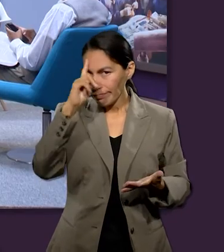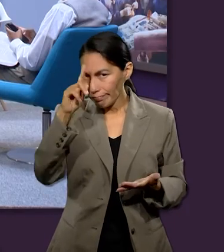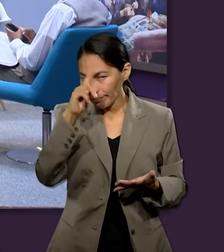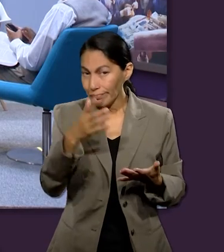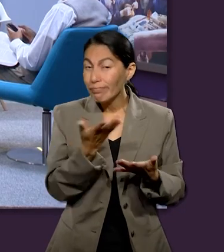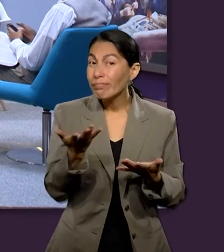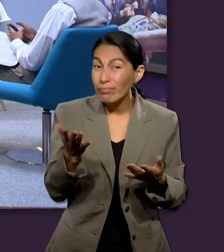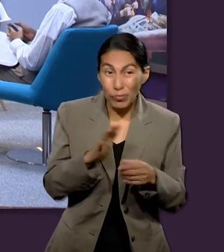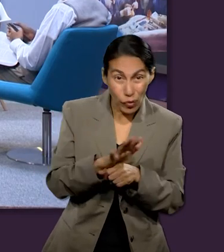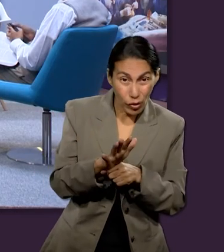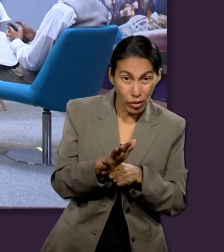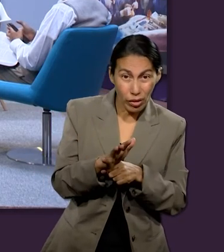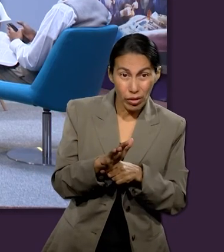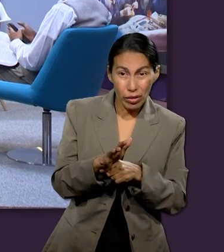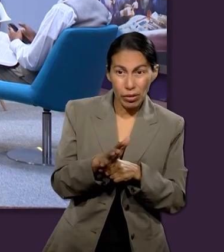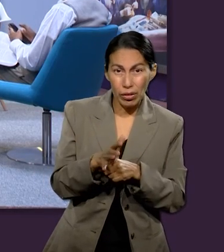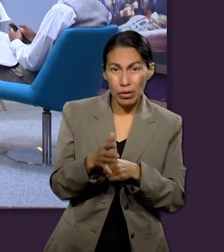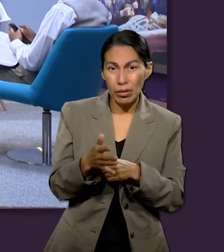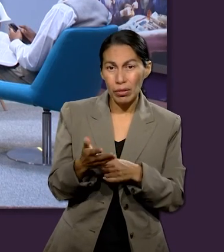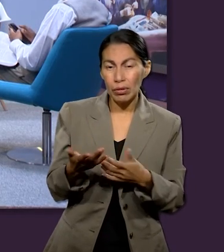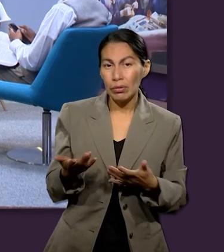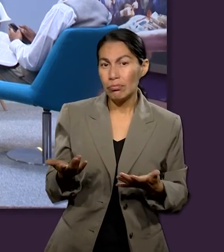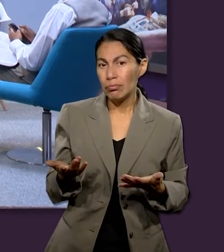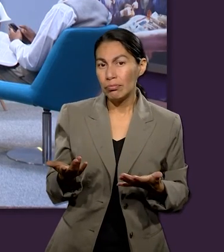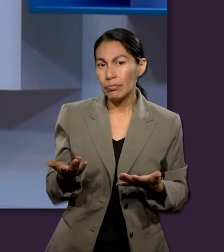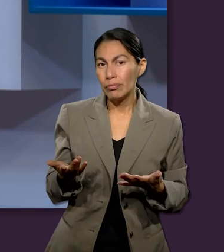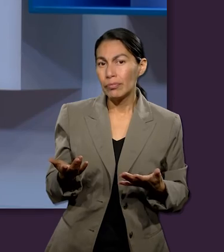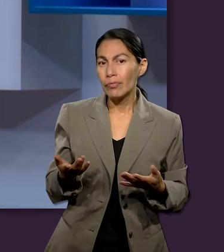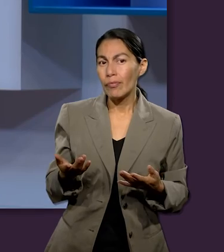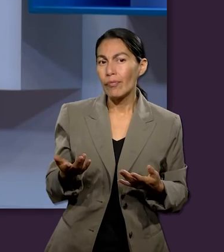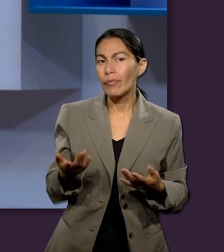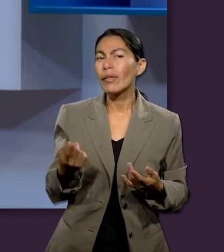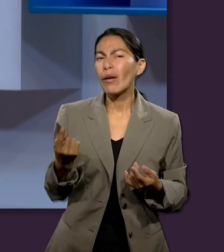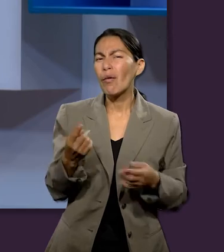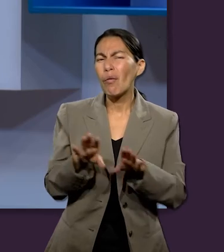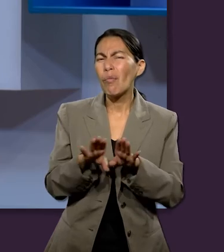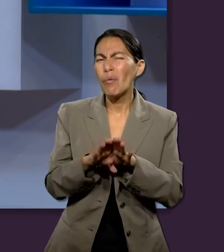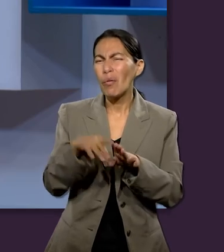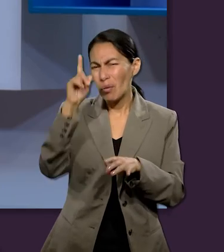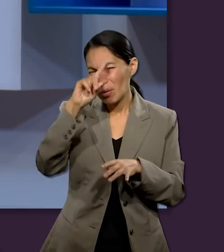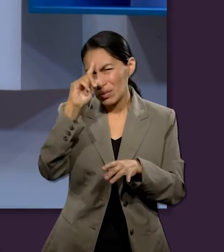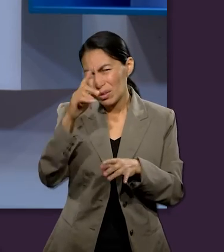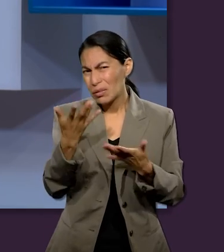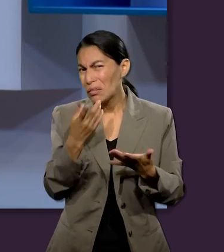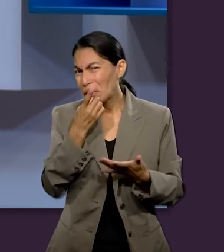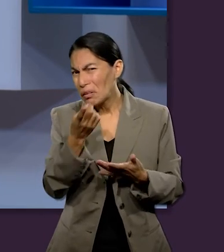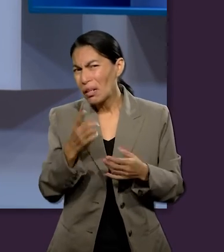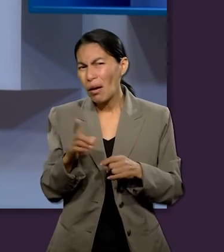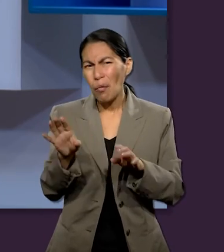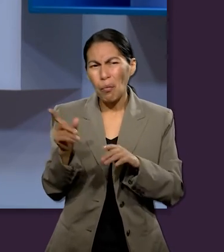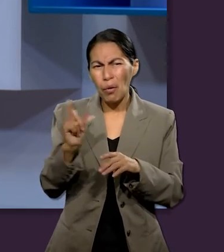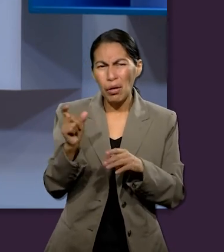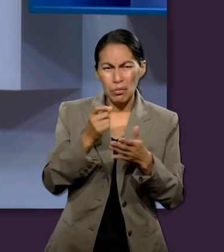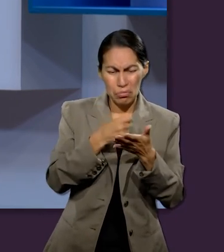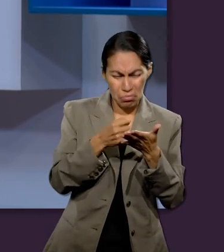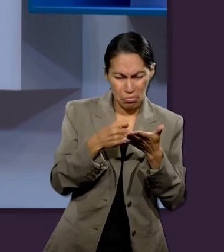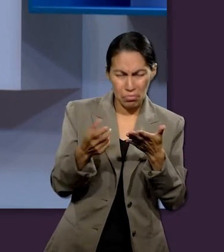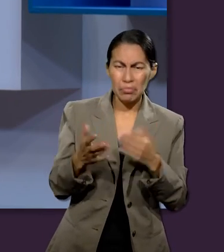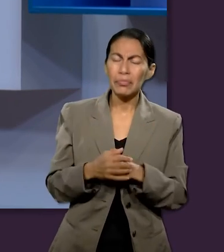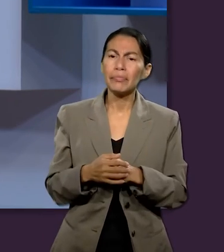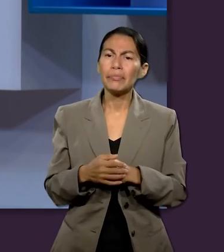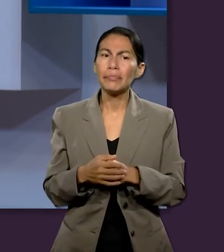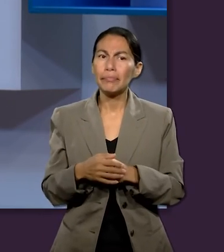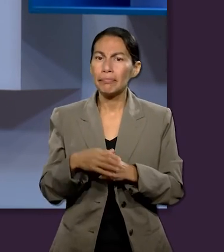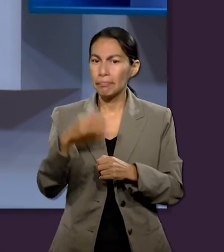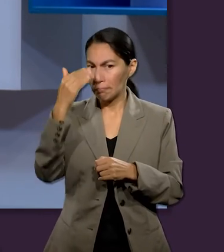¿qué consejos prácticos además del comienzo le darían a alguien qué elementos deberían